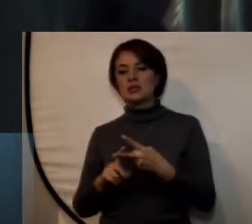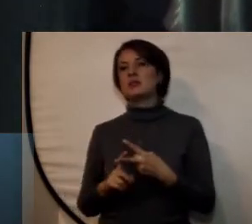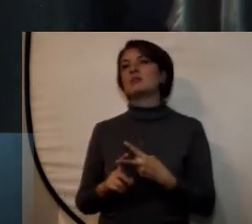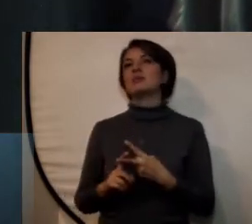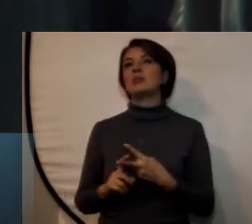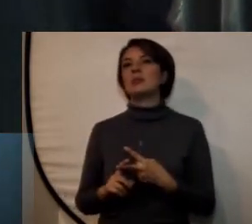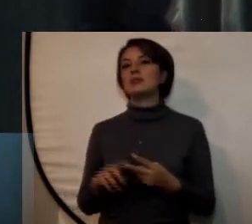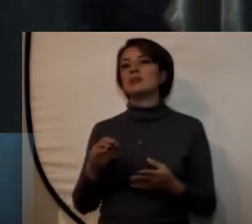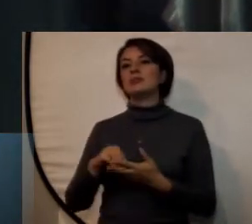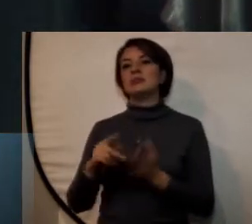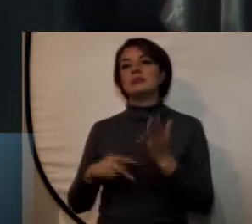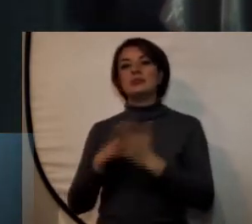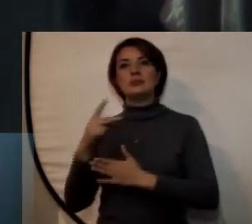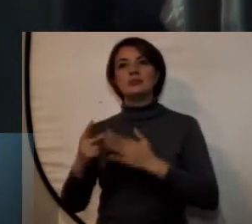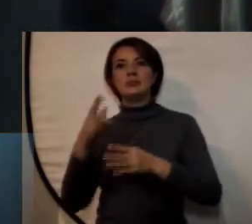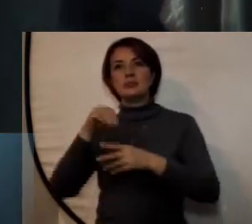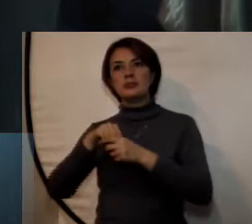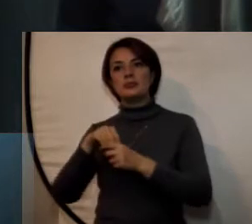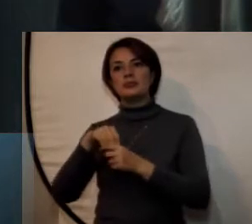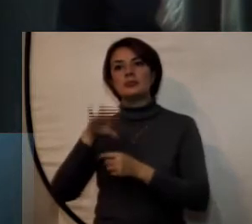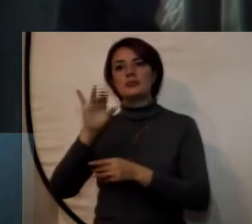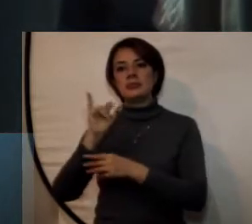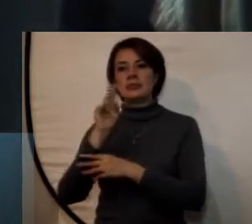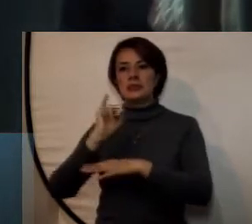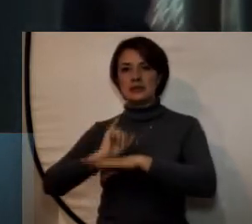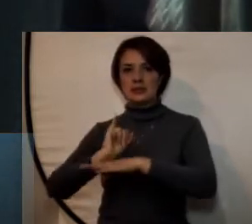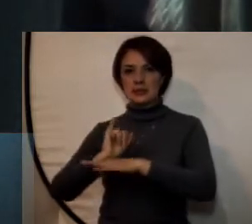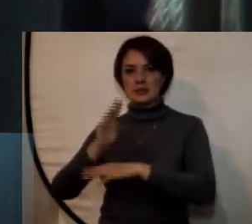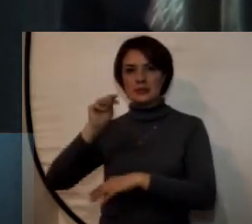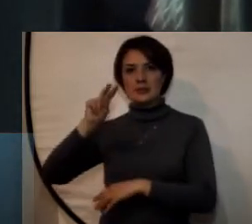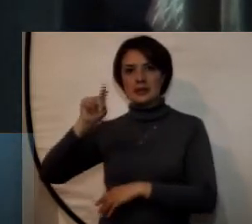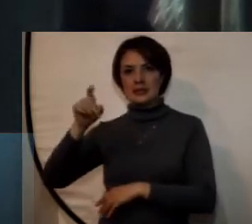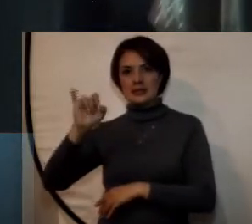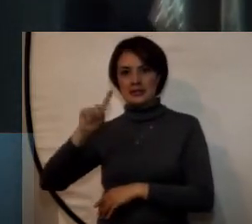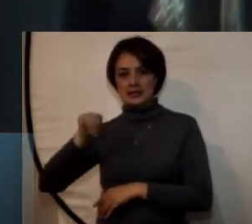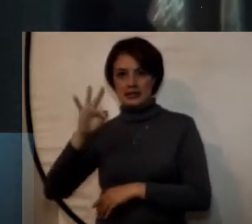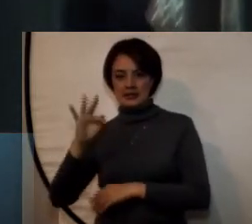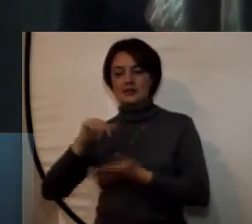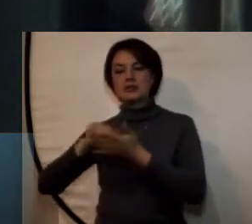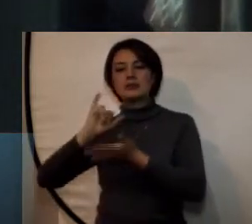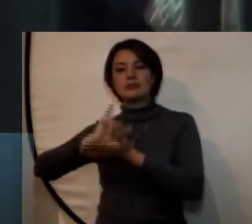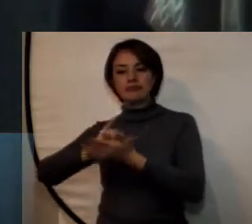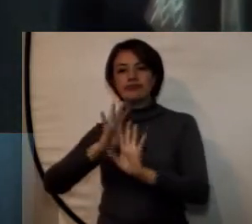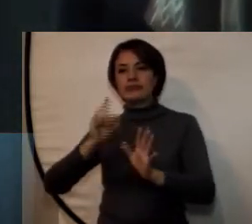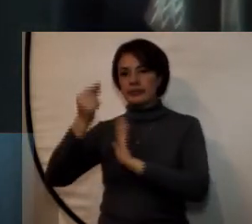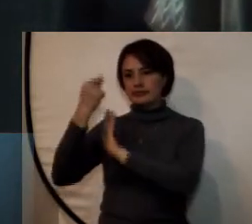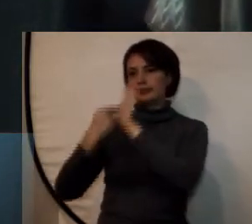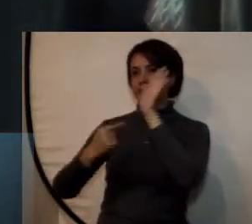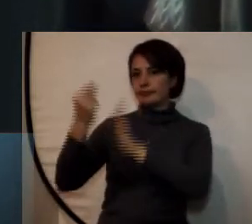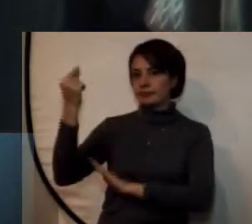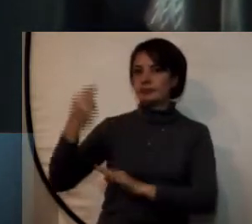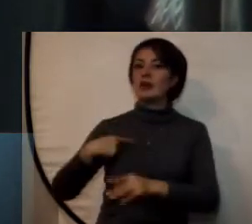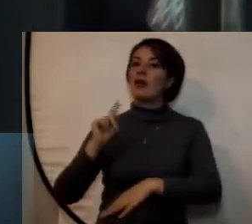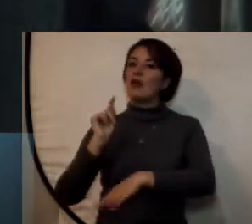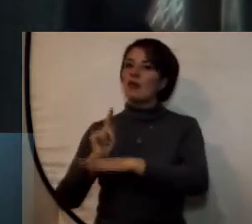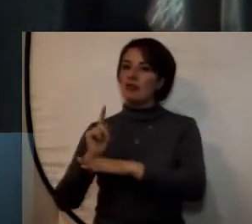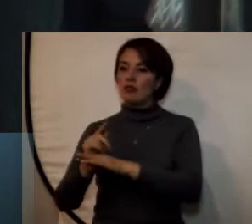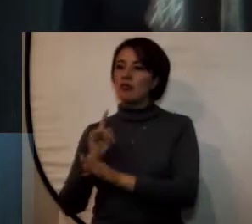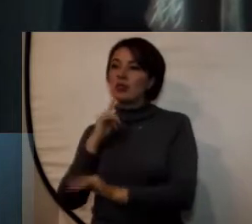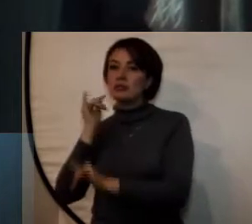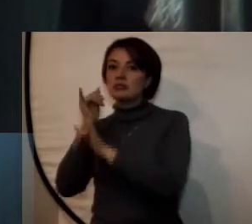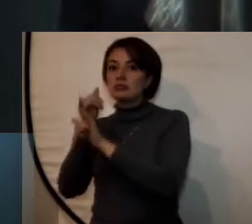el Project Management Institute que ya estamos acreditados también con la facultad de ingeniería estamos